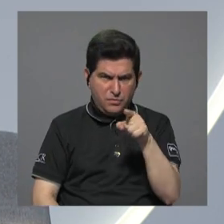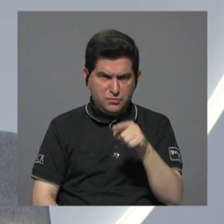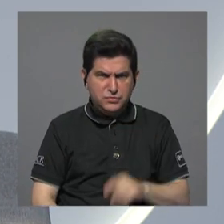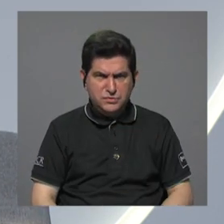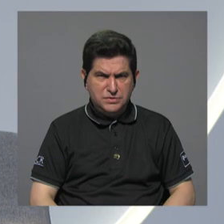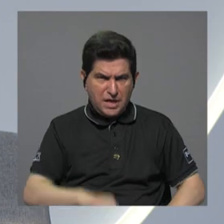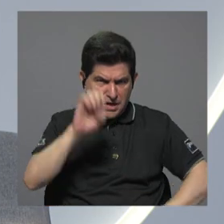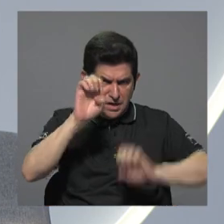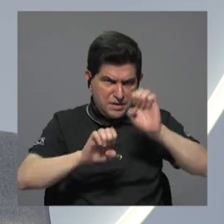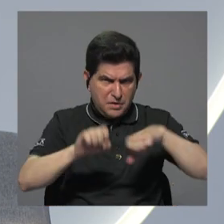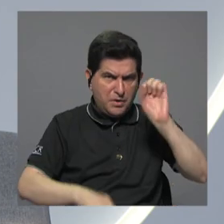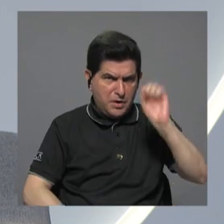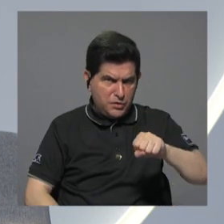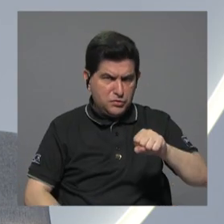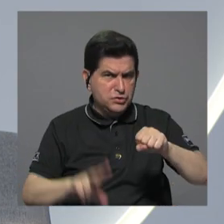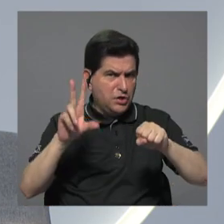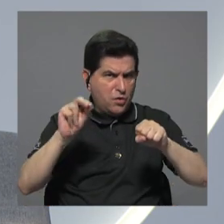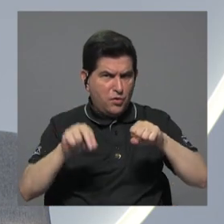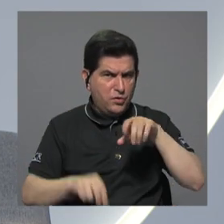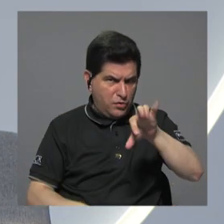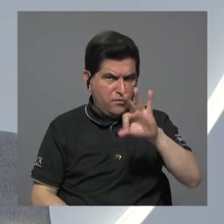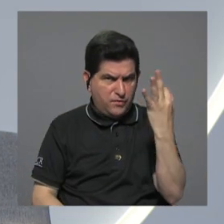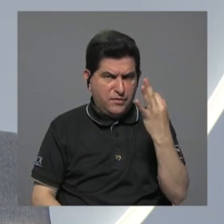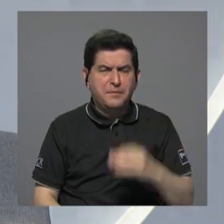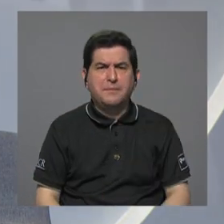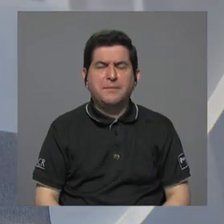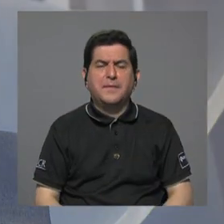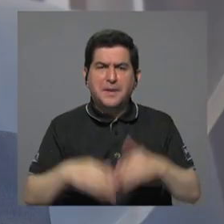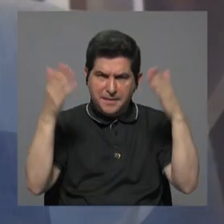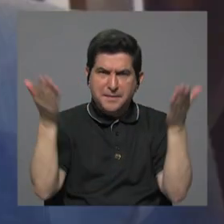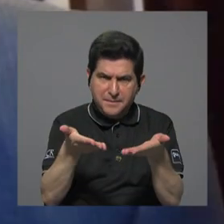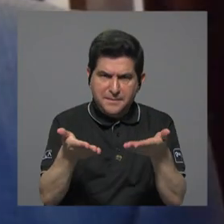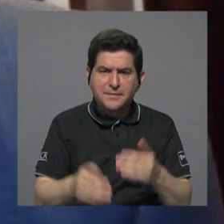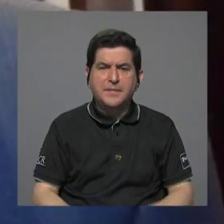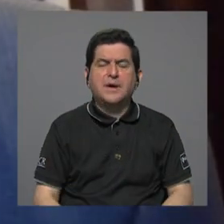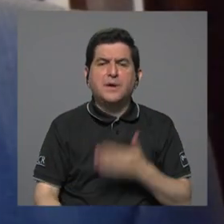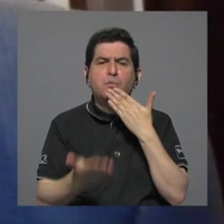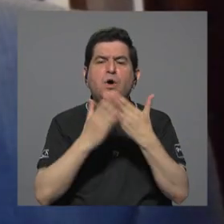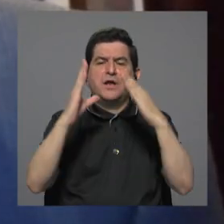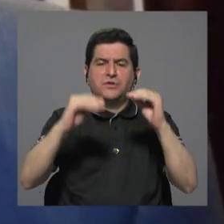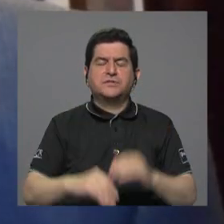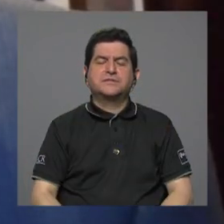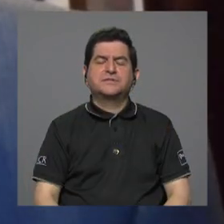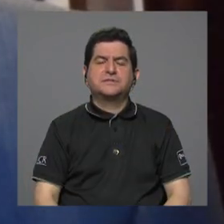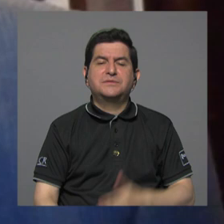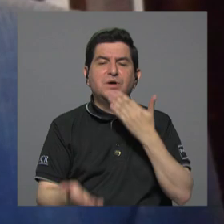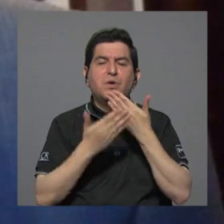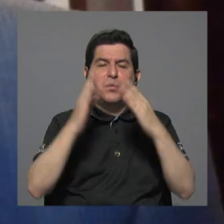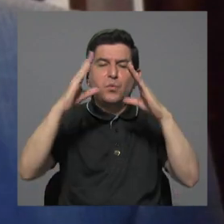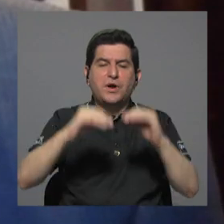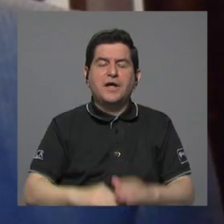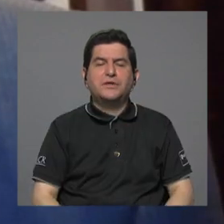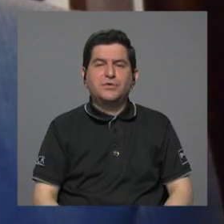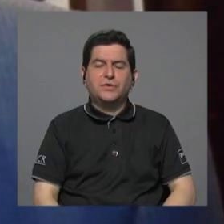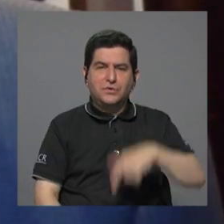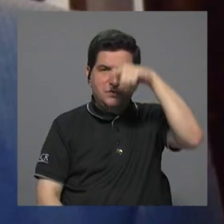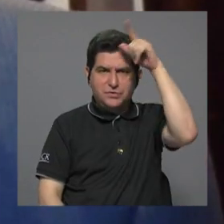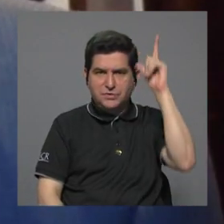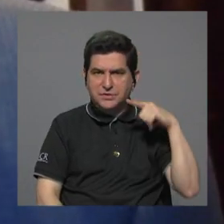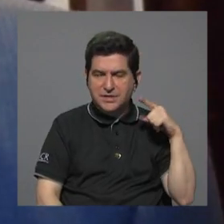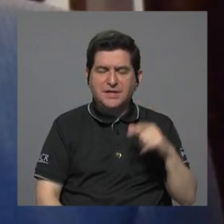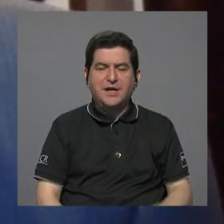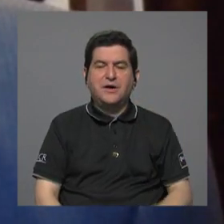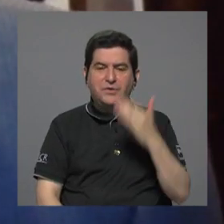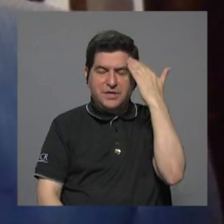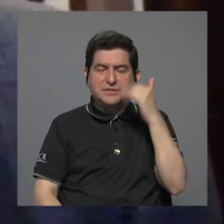valora sí o no. Buenas noches, bienvenido, don David. Buenas noches, doña Laura, y un saludo